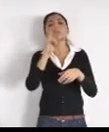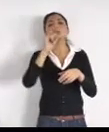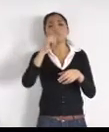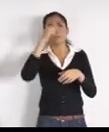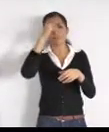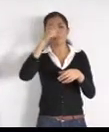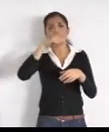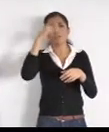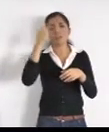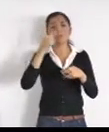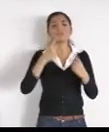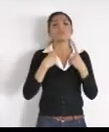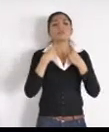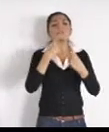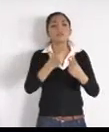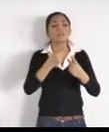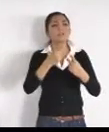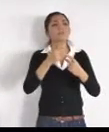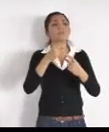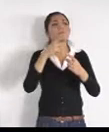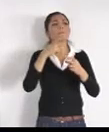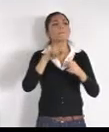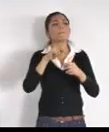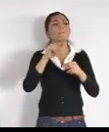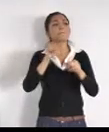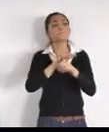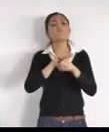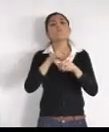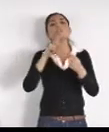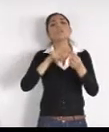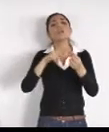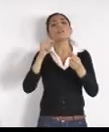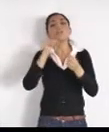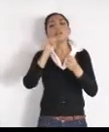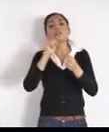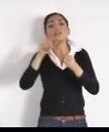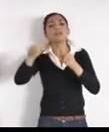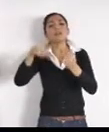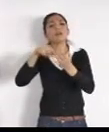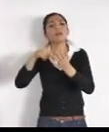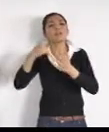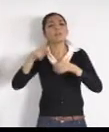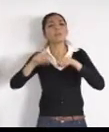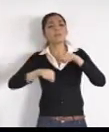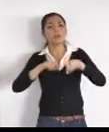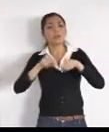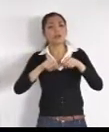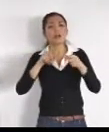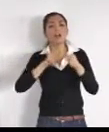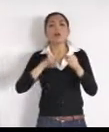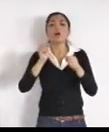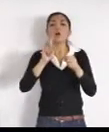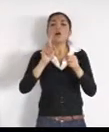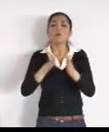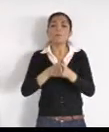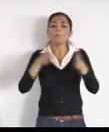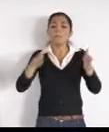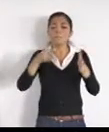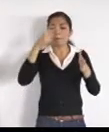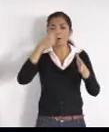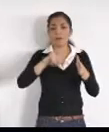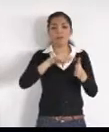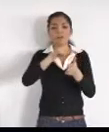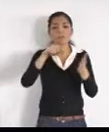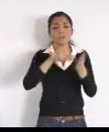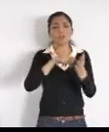la ciclovía de San Agustín, para dar un carril más, a los autos, esta obra que tiraron, costó cara, en el gobierno del FAO, y ahora solo, la quitan sin avisar,